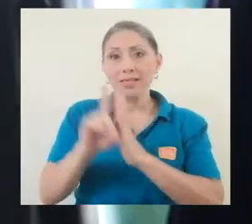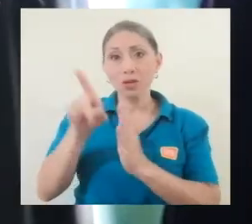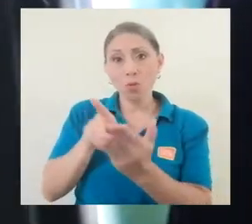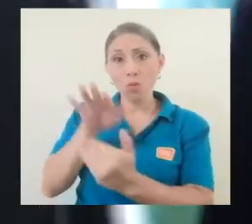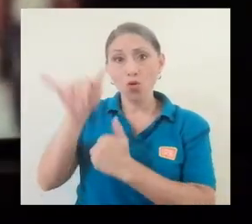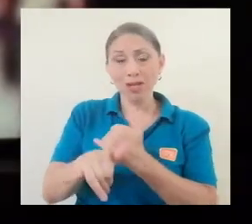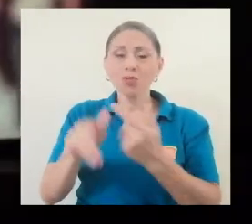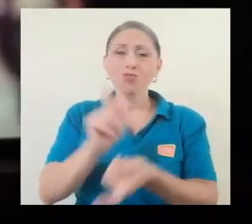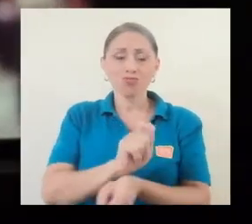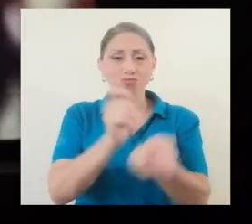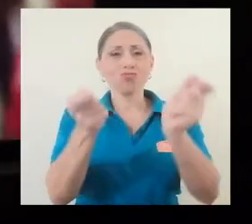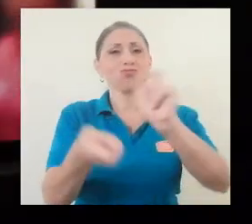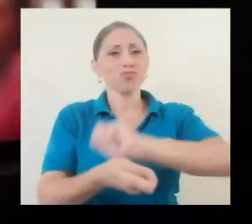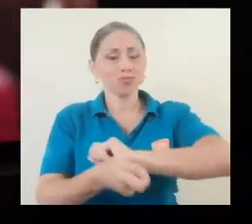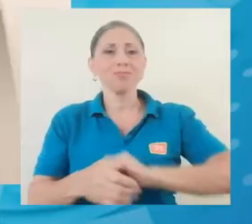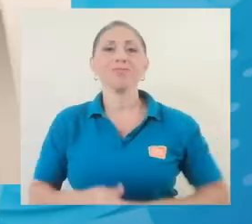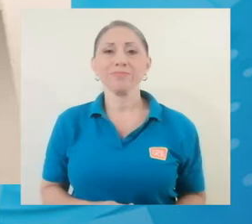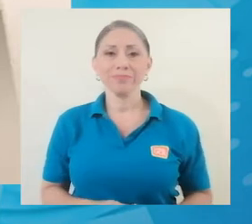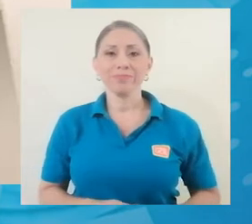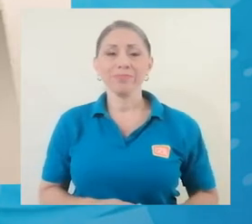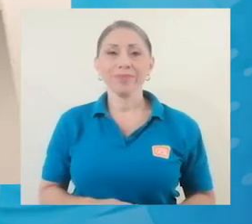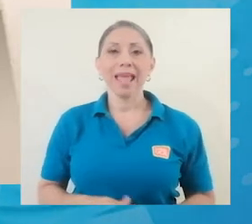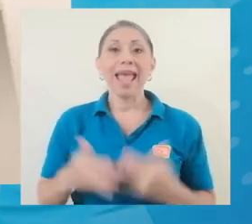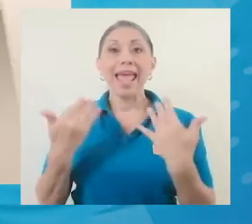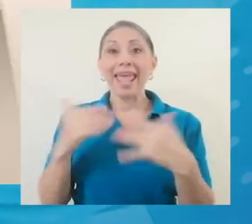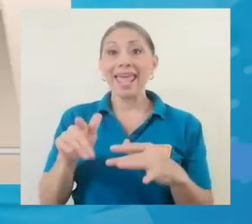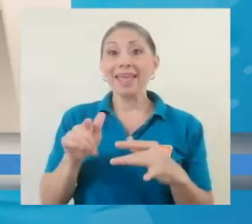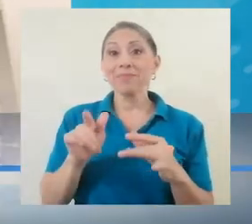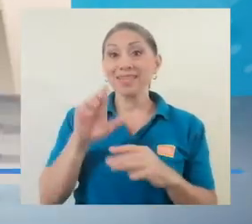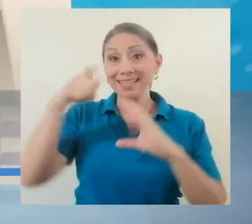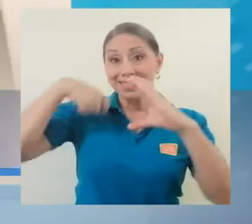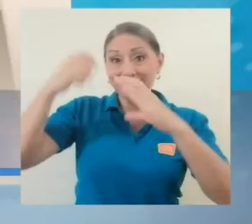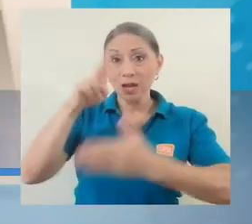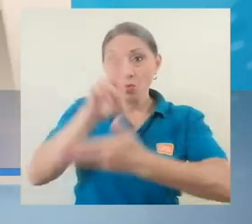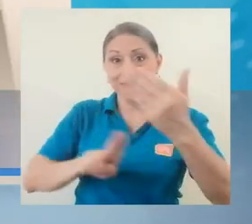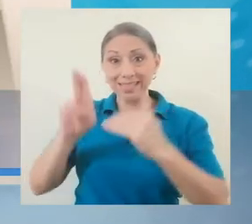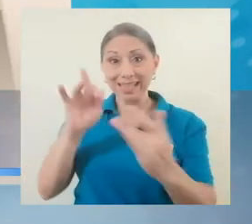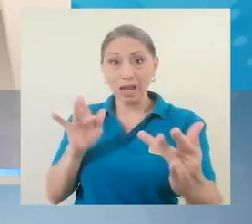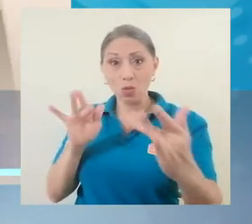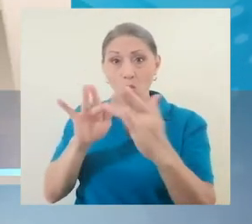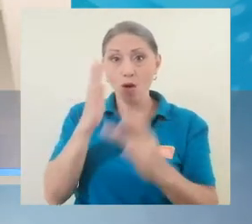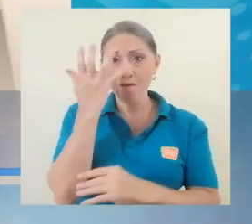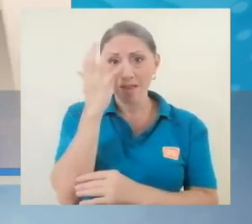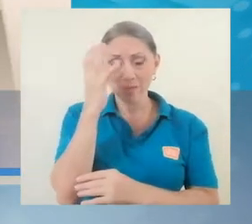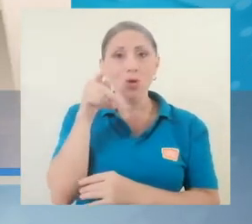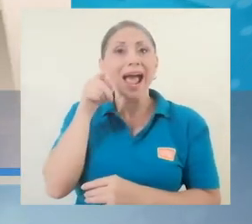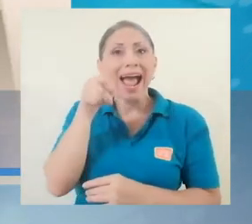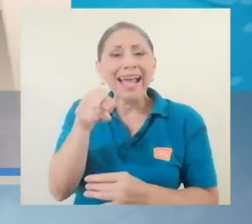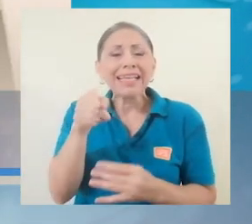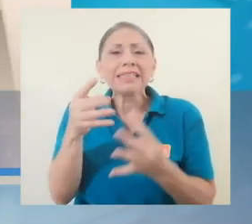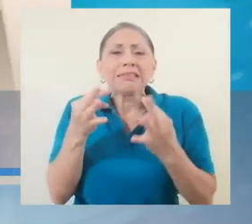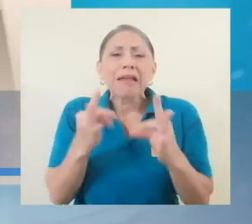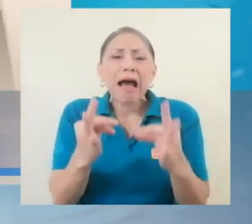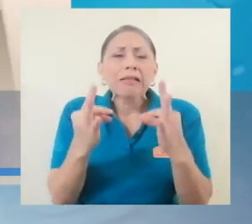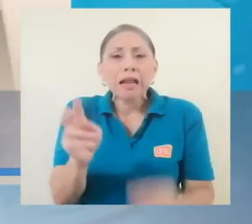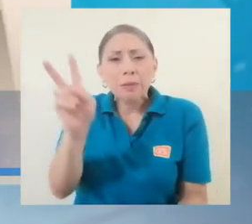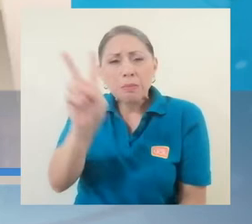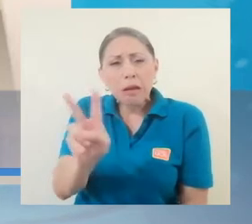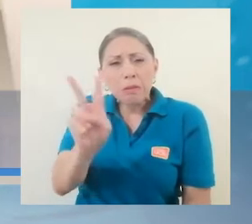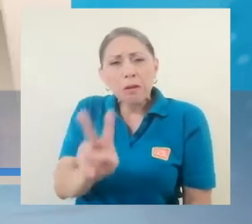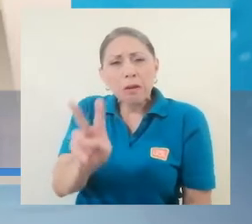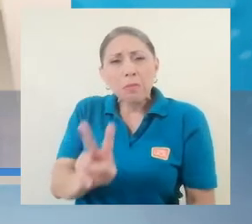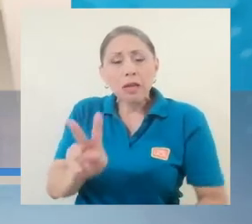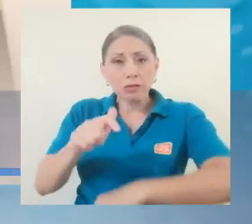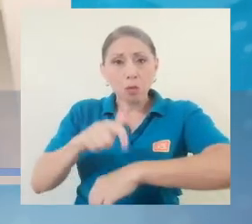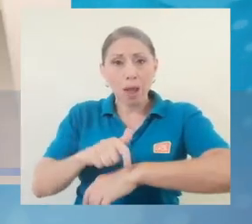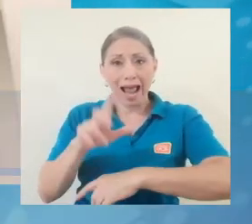ha cambiado. En el vínculo del Facebook del cine universitario, vamos a tratar de que todos los viernes a